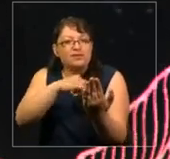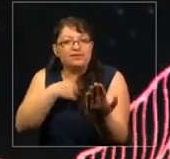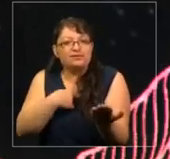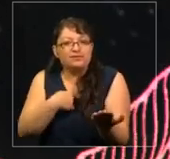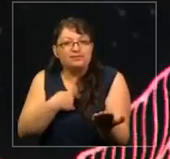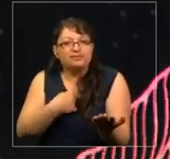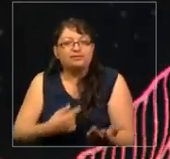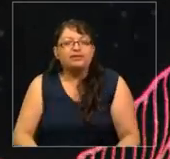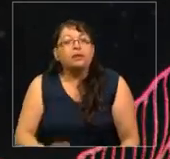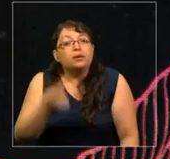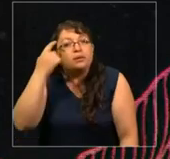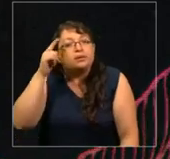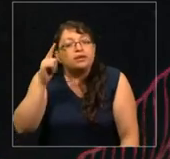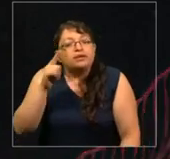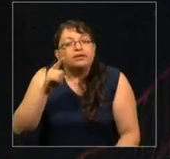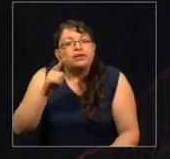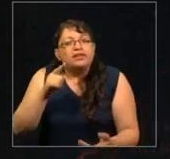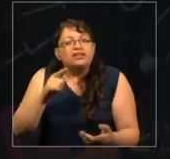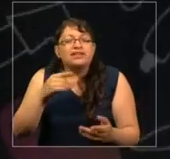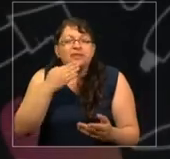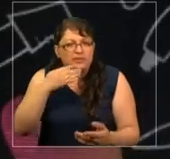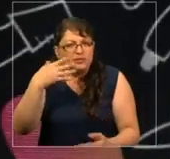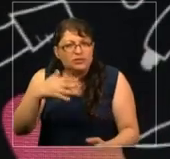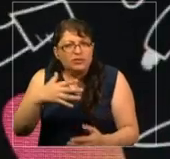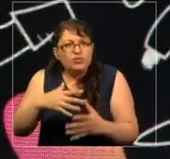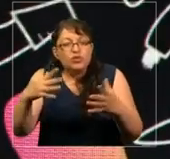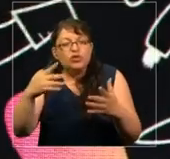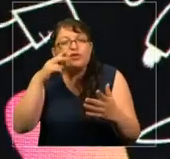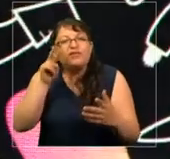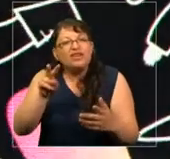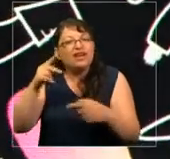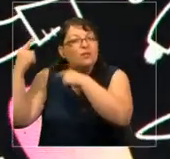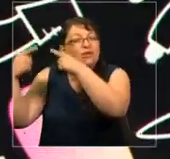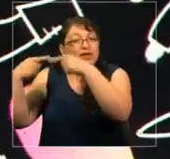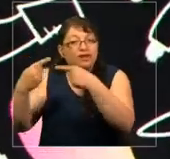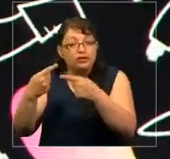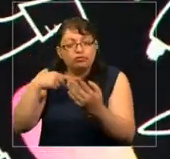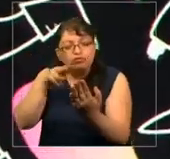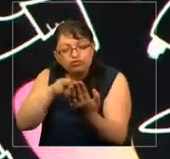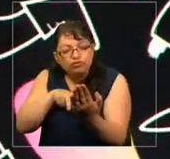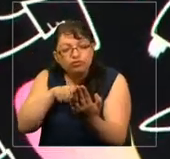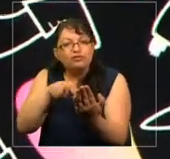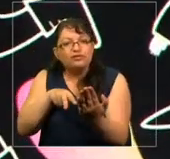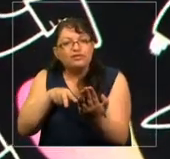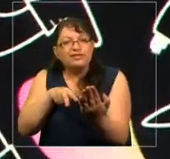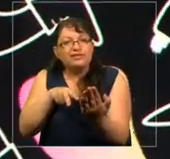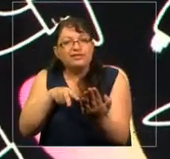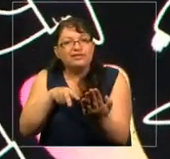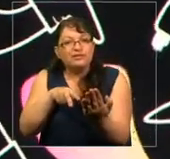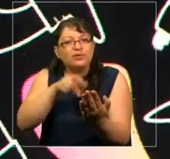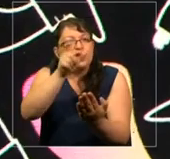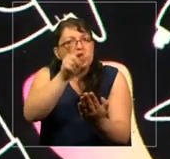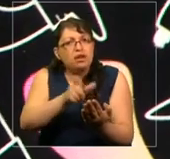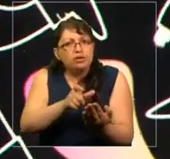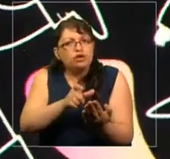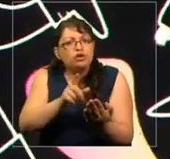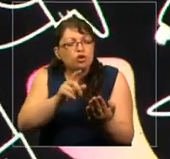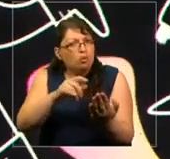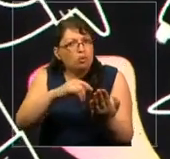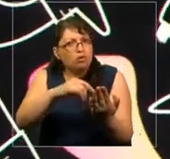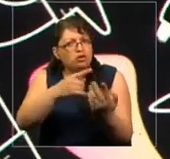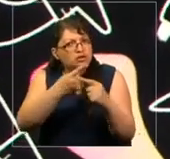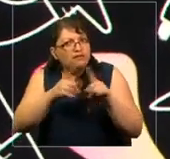Pero creo que es igualmente importante ver las historias que leemos, las personas que no se ven como